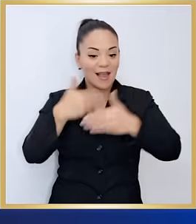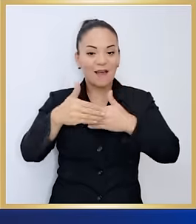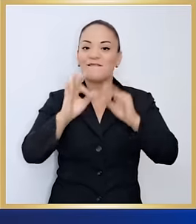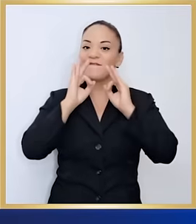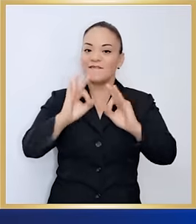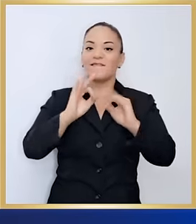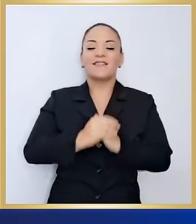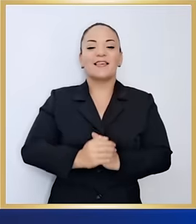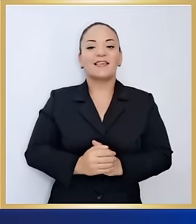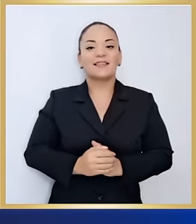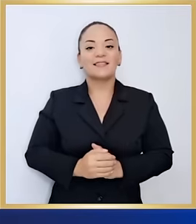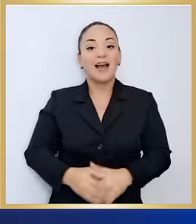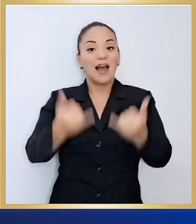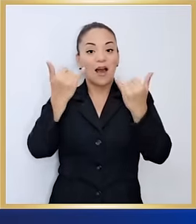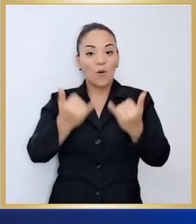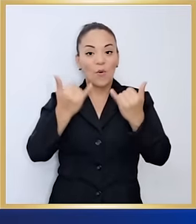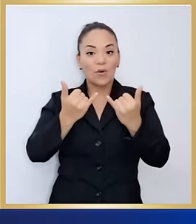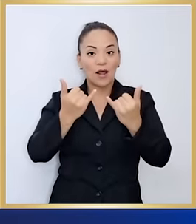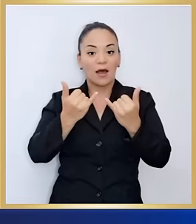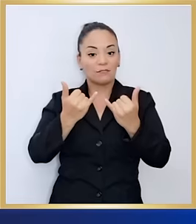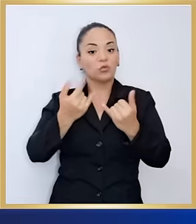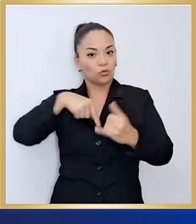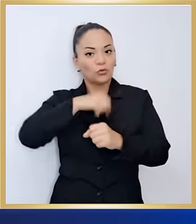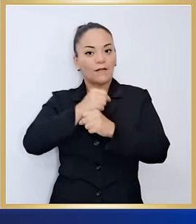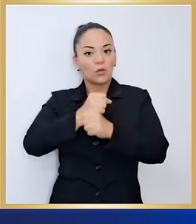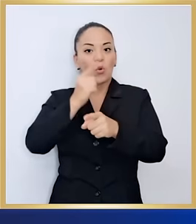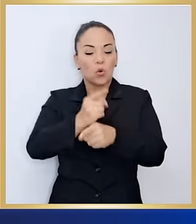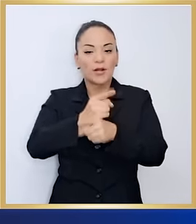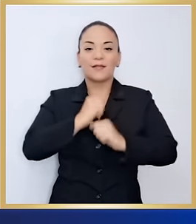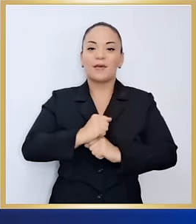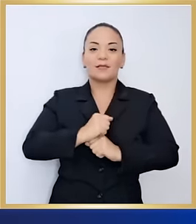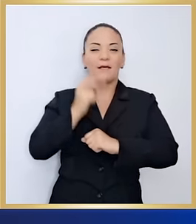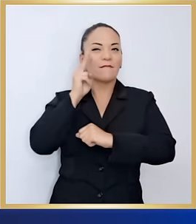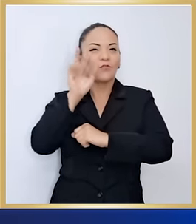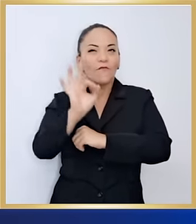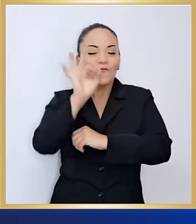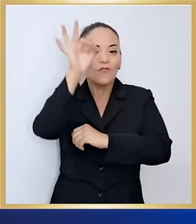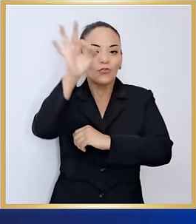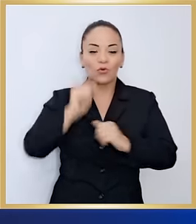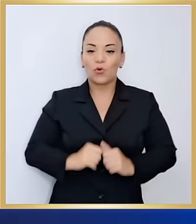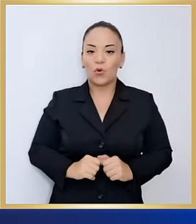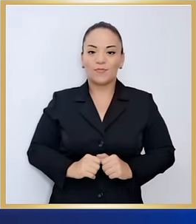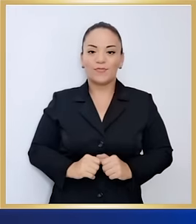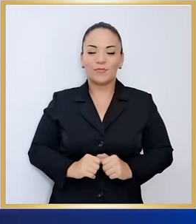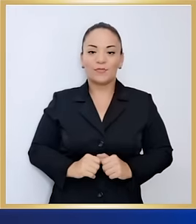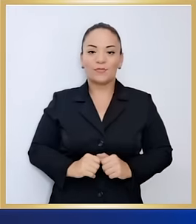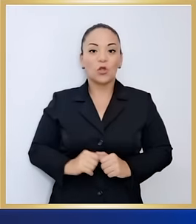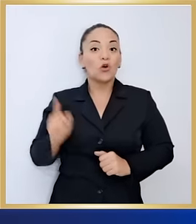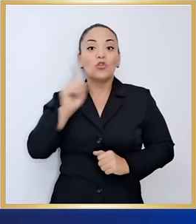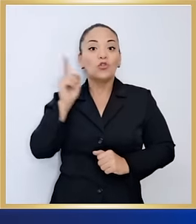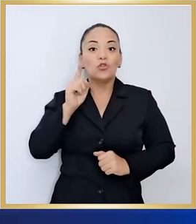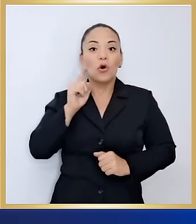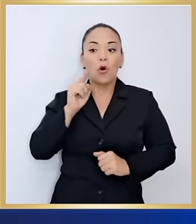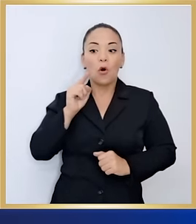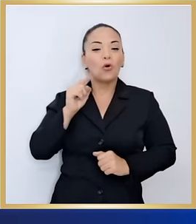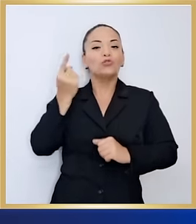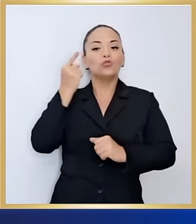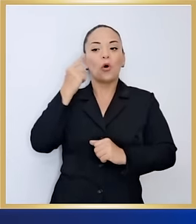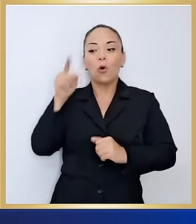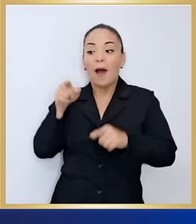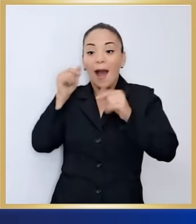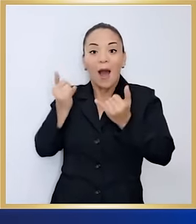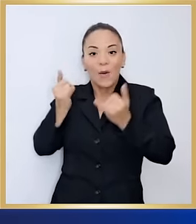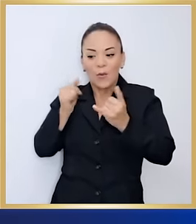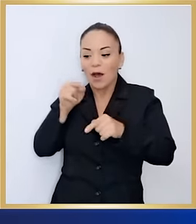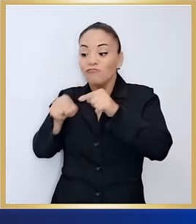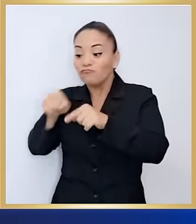Estamos haciendo lo correcto, no corriendo donde está la bola, sino a donde va a